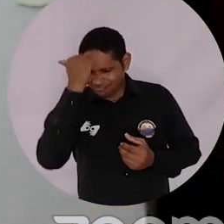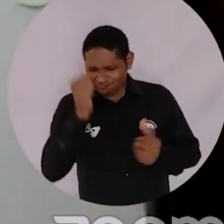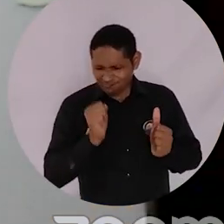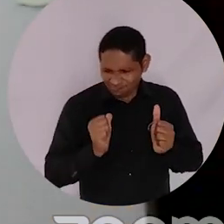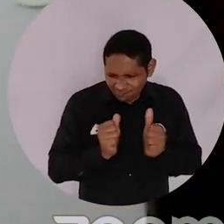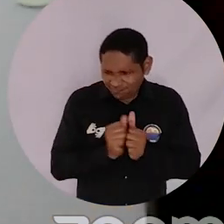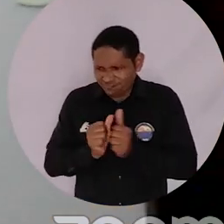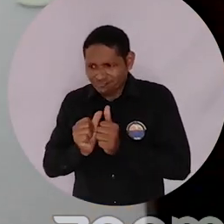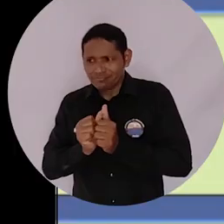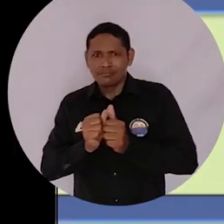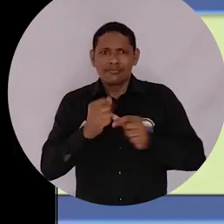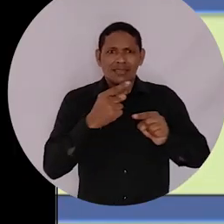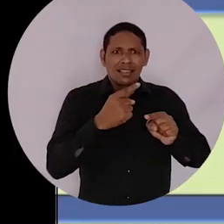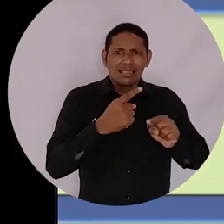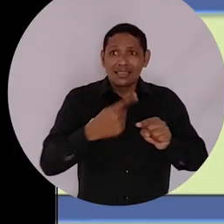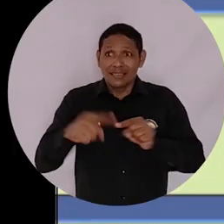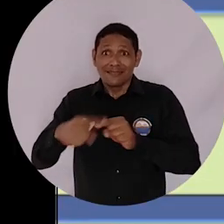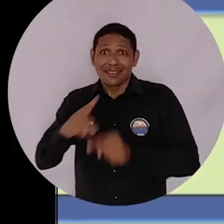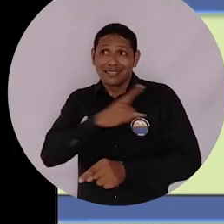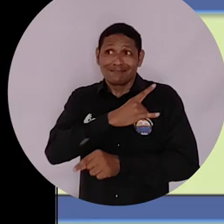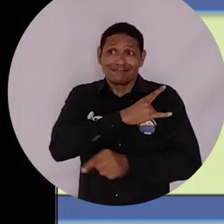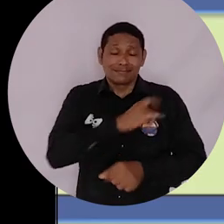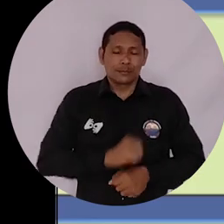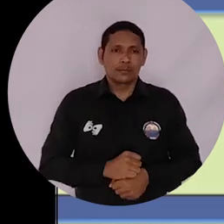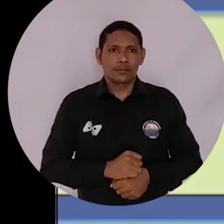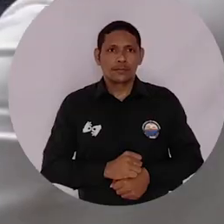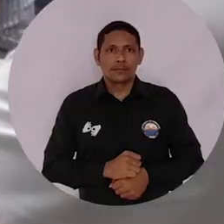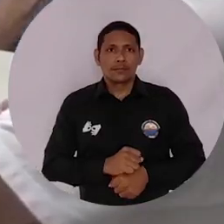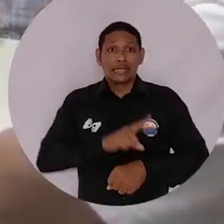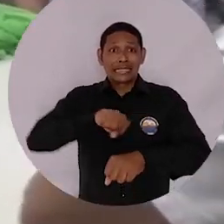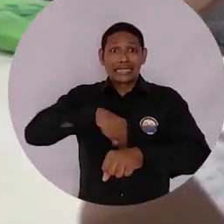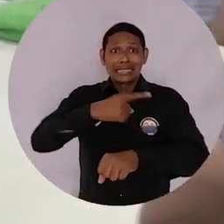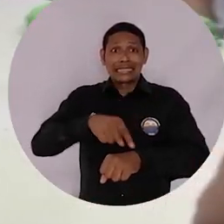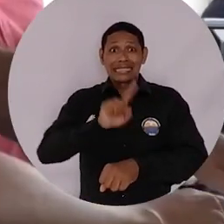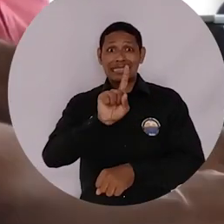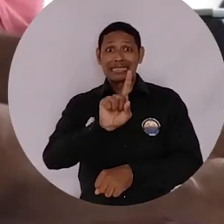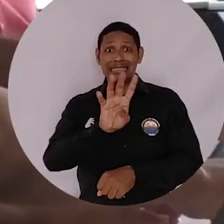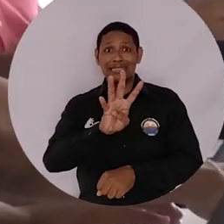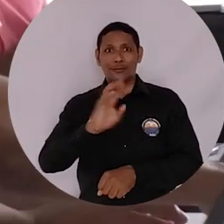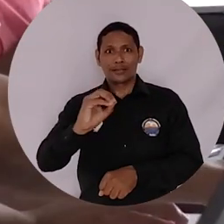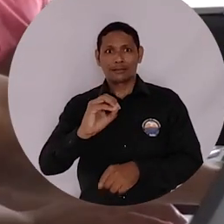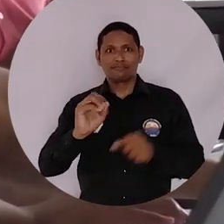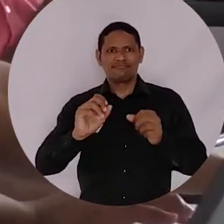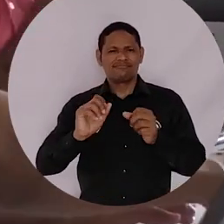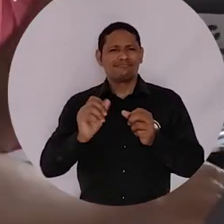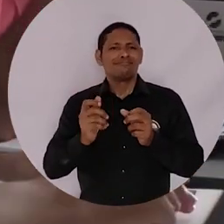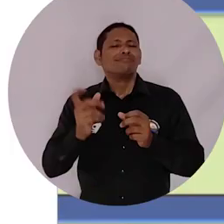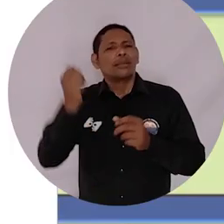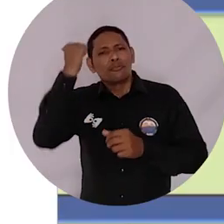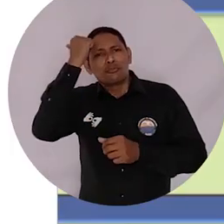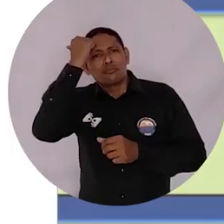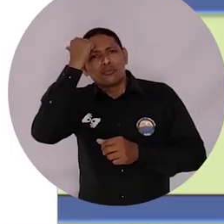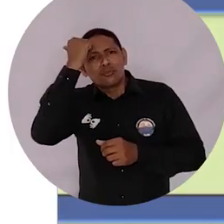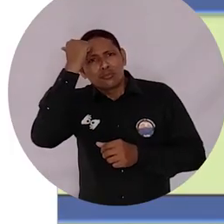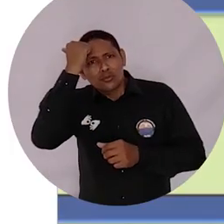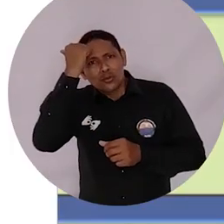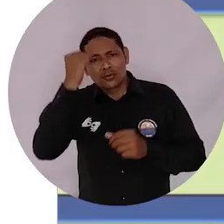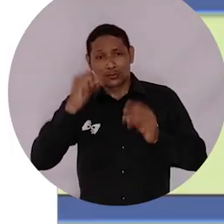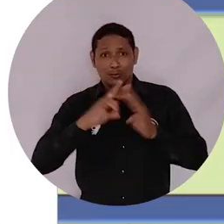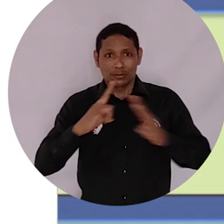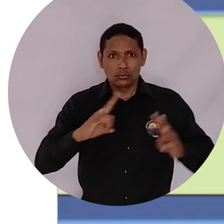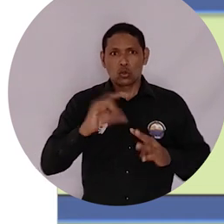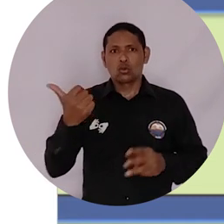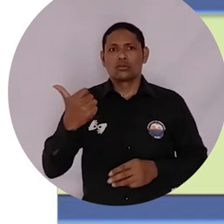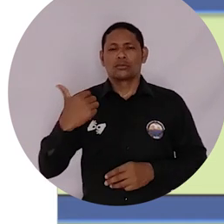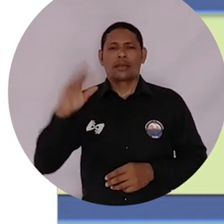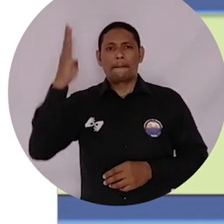las distintas universidades. Fueron 140 horas de aprendizaje en que docentes de la Alma Mater y de universidades de Brasil, Argentina